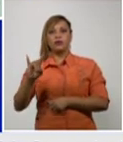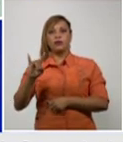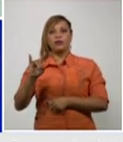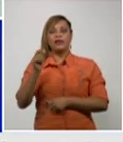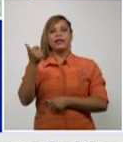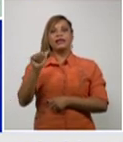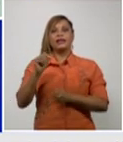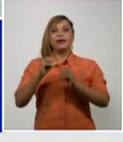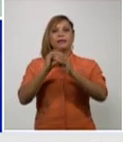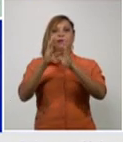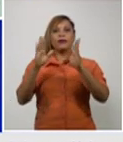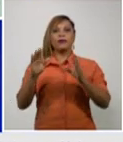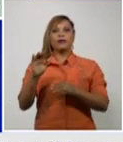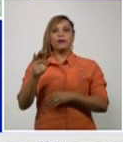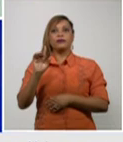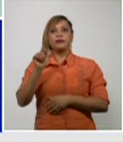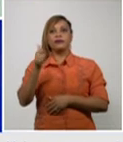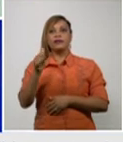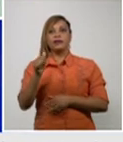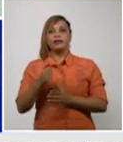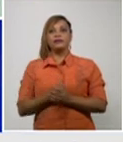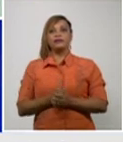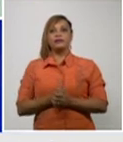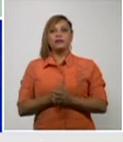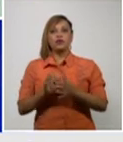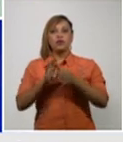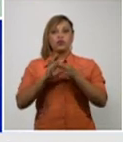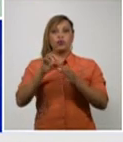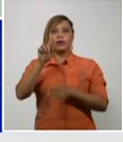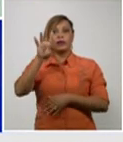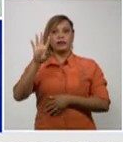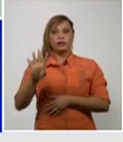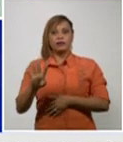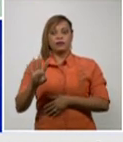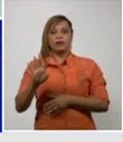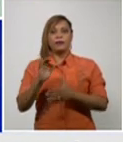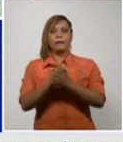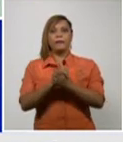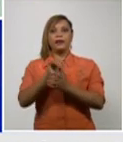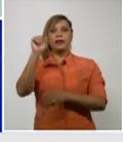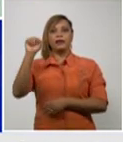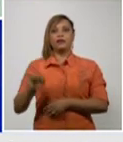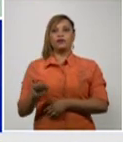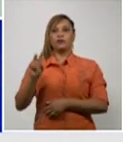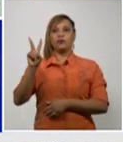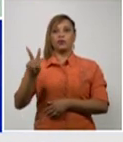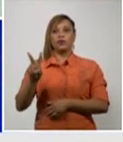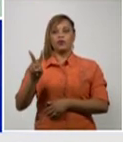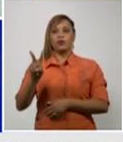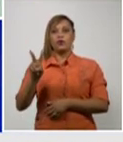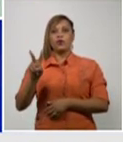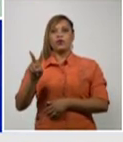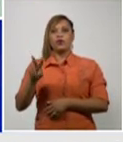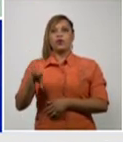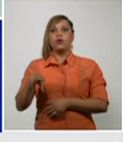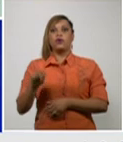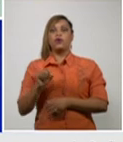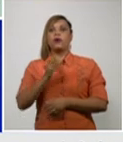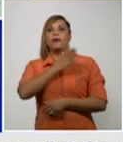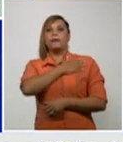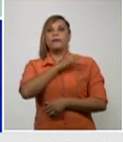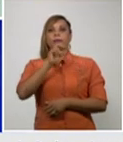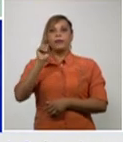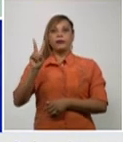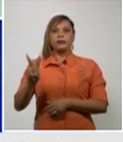Madruga 14 de Guines de Melena del Sur y de Nueva Paz 2 de cada